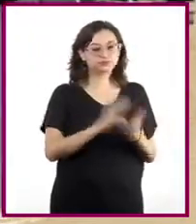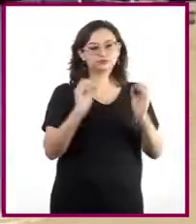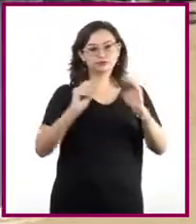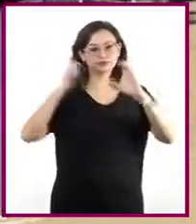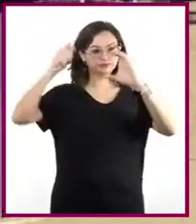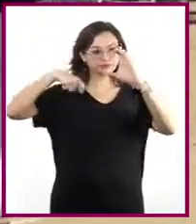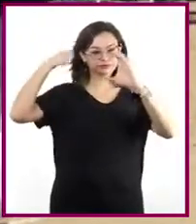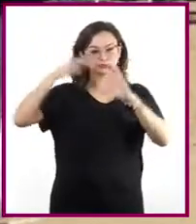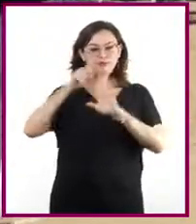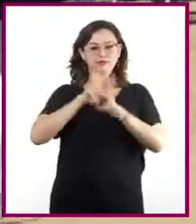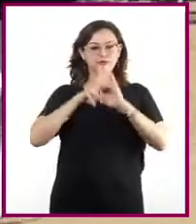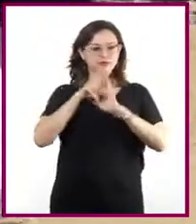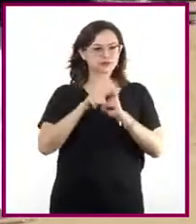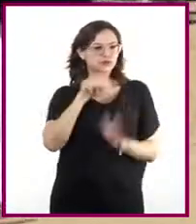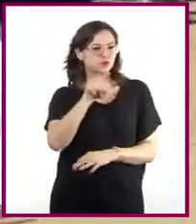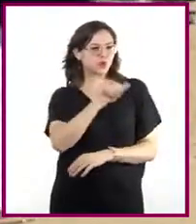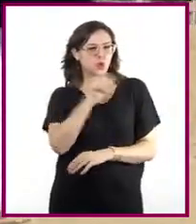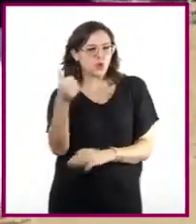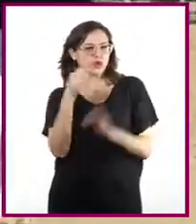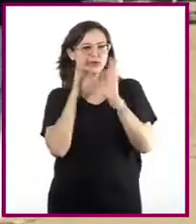¿Qué otro tipo de registro utilizarías?